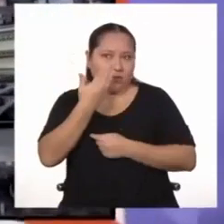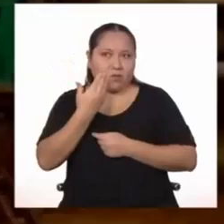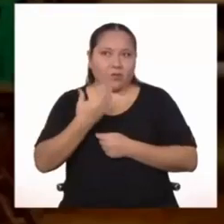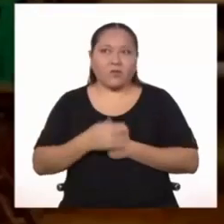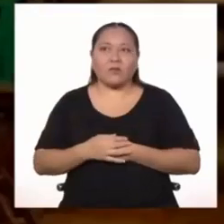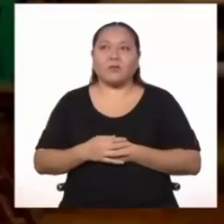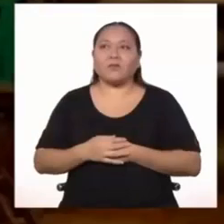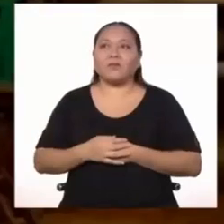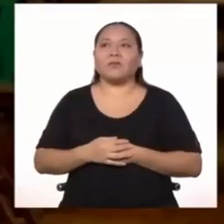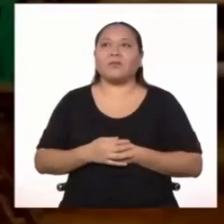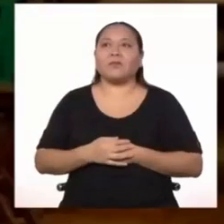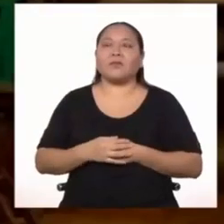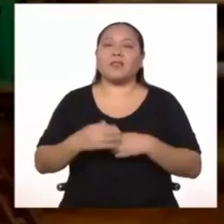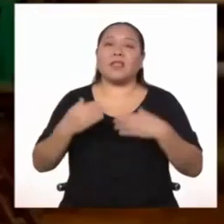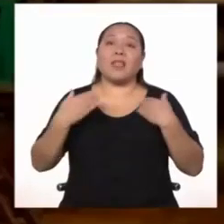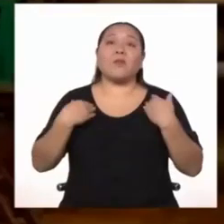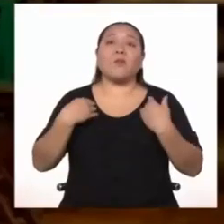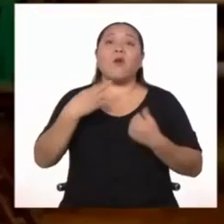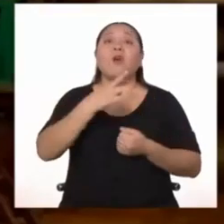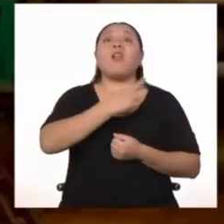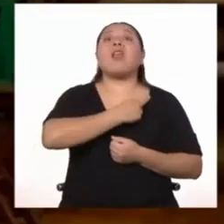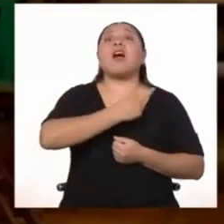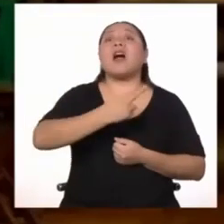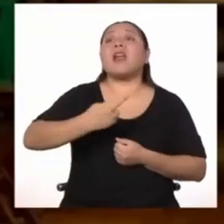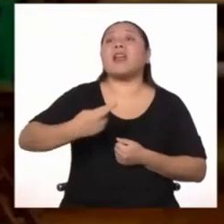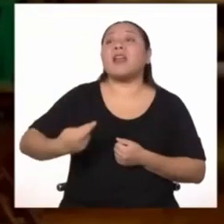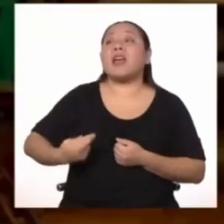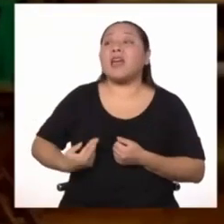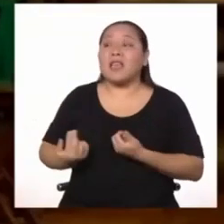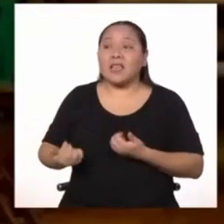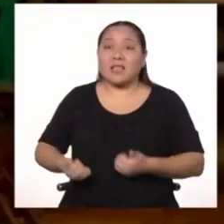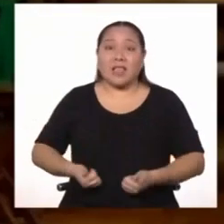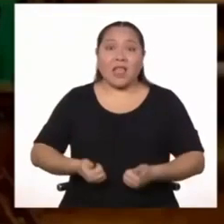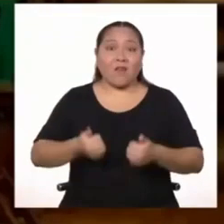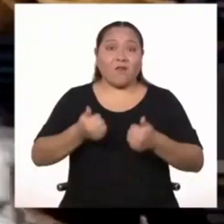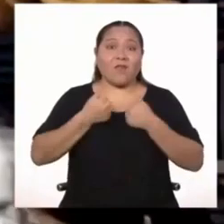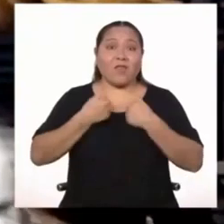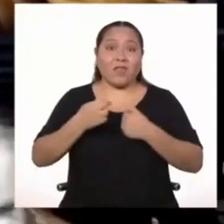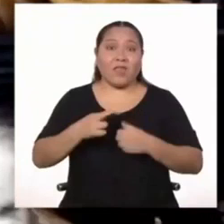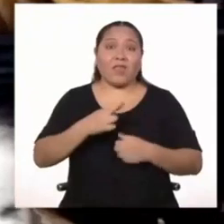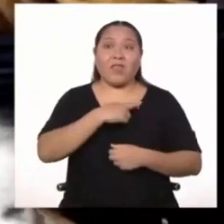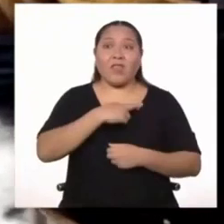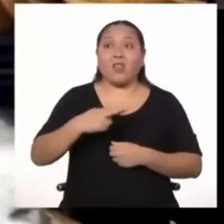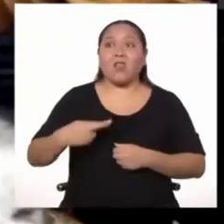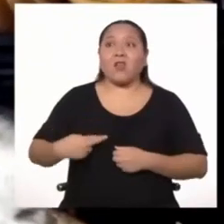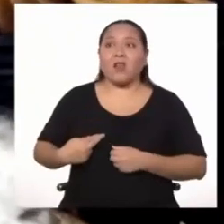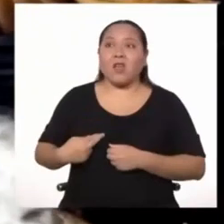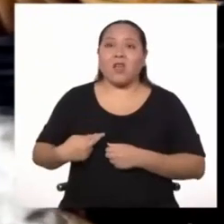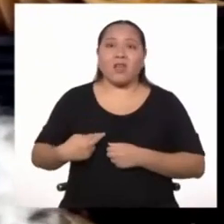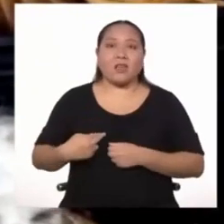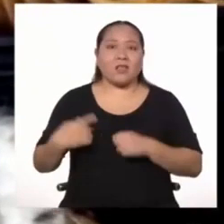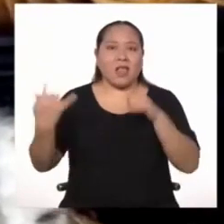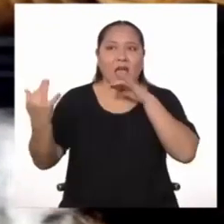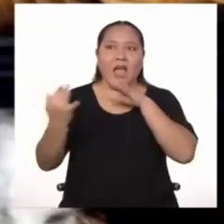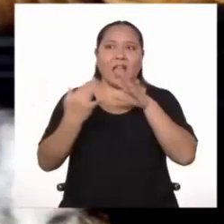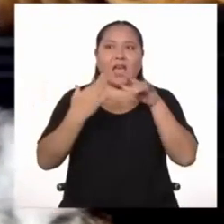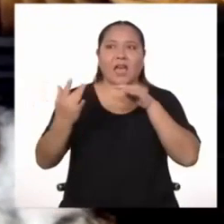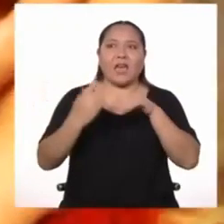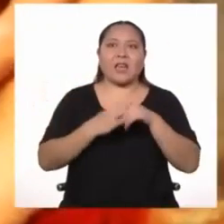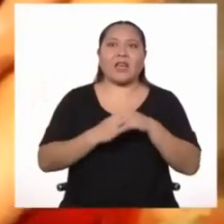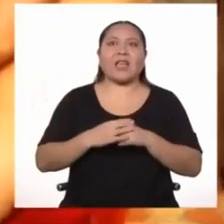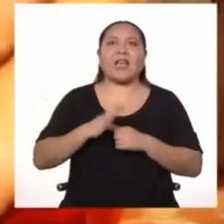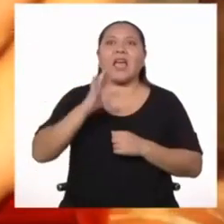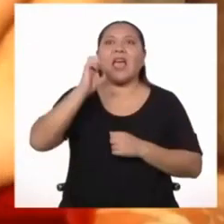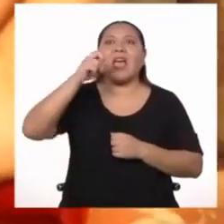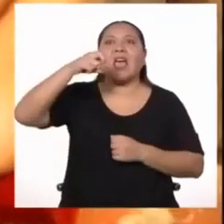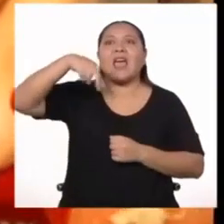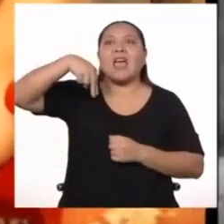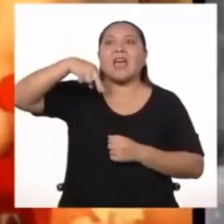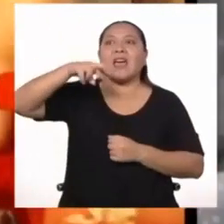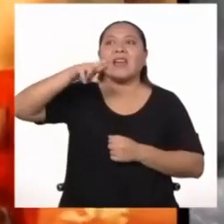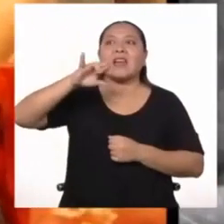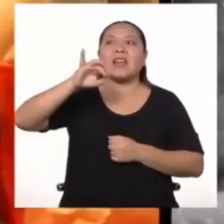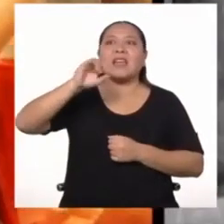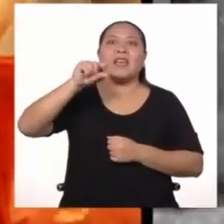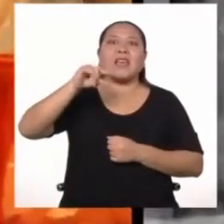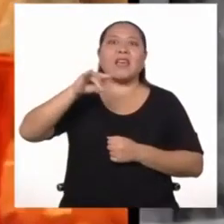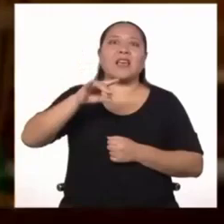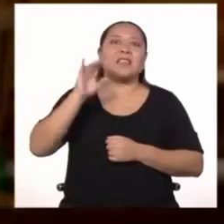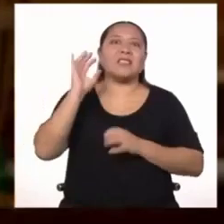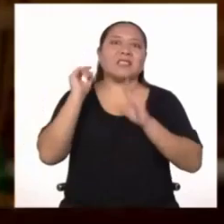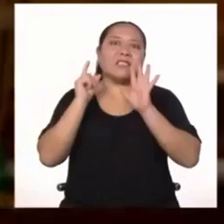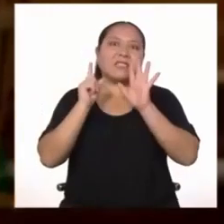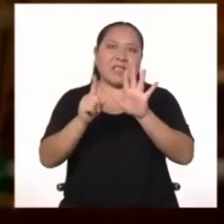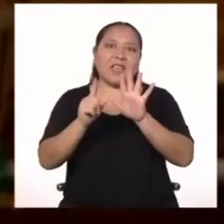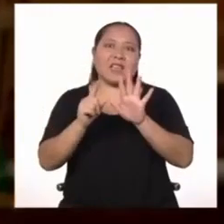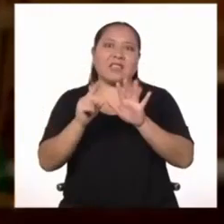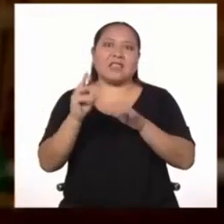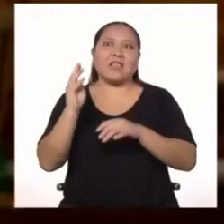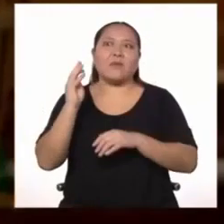Tenemos los reyes, la vida de los reyes, las guerras. Enrique VIII con sus seis esposas, Lady Godiva, el